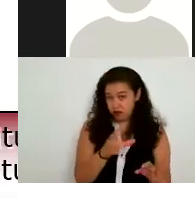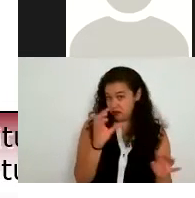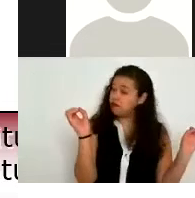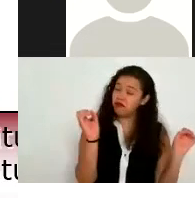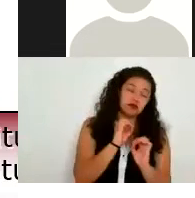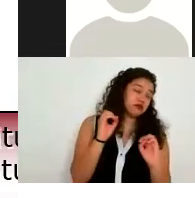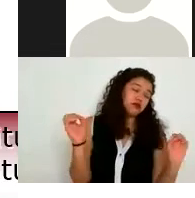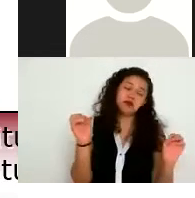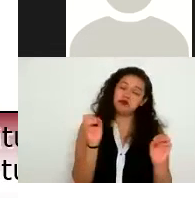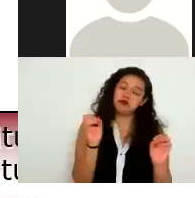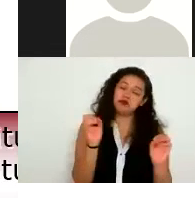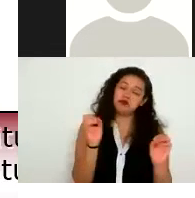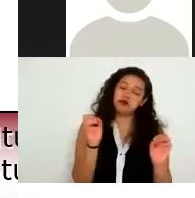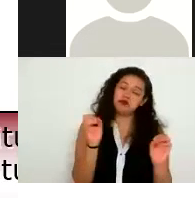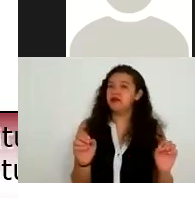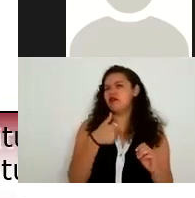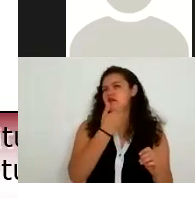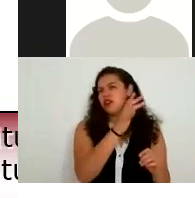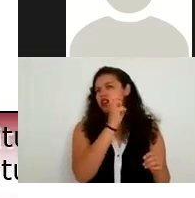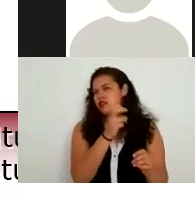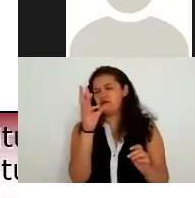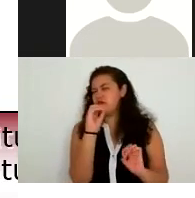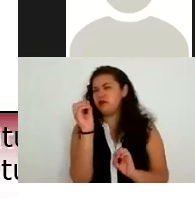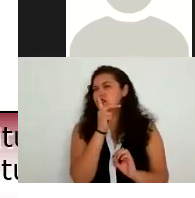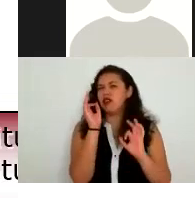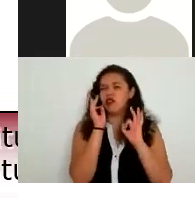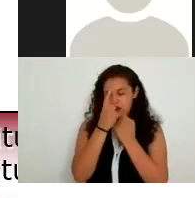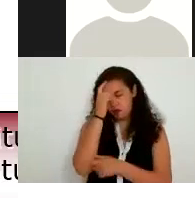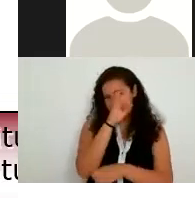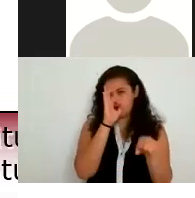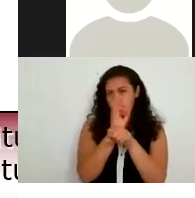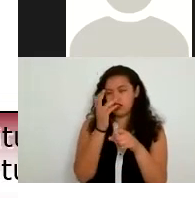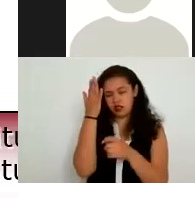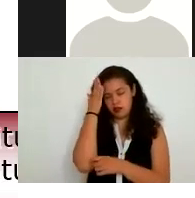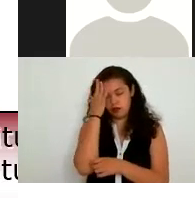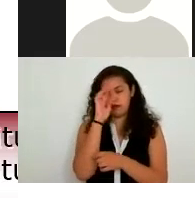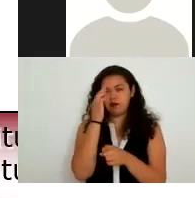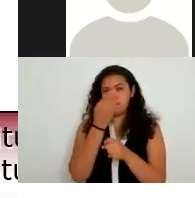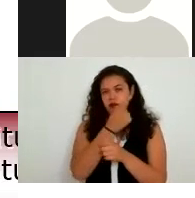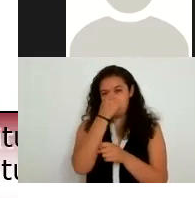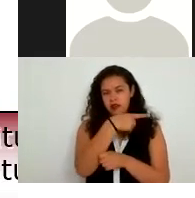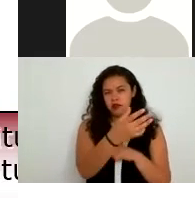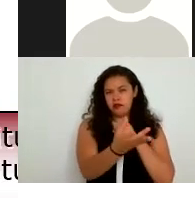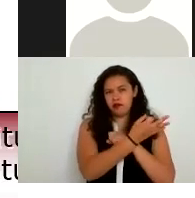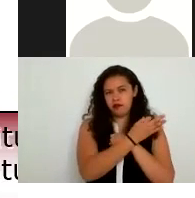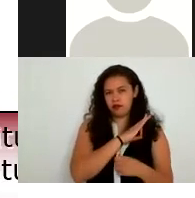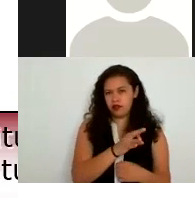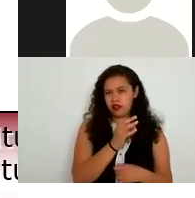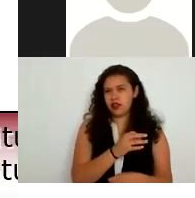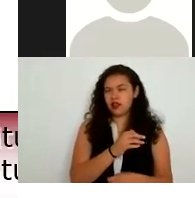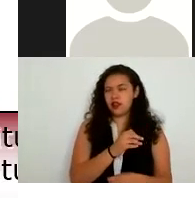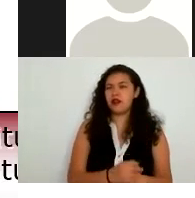no fue lo que solicitó etcétera pues es un mecanismo de defensa que tienen los titulares para poder protegerse y eso se